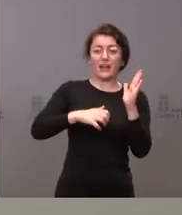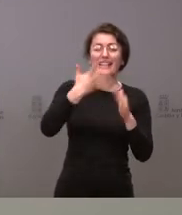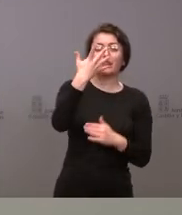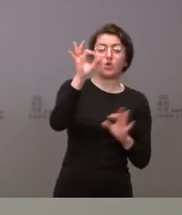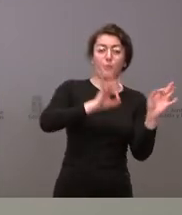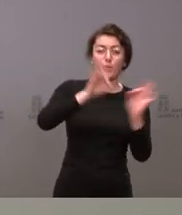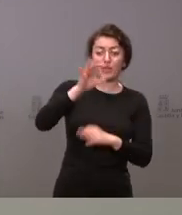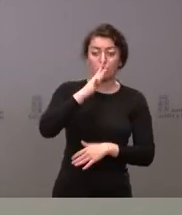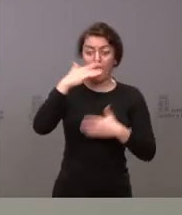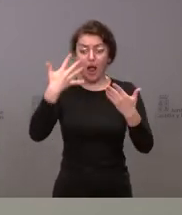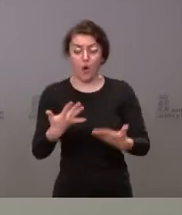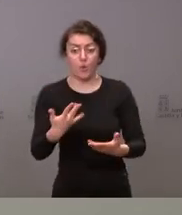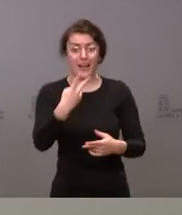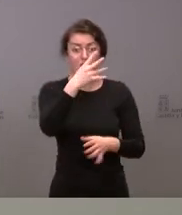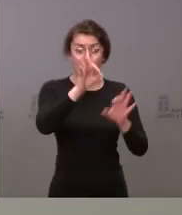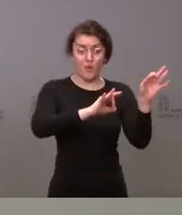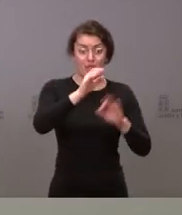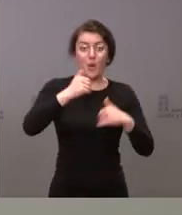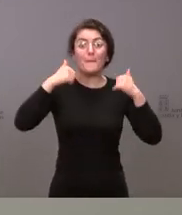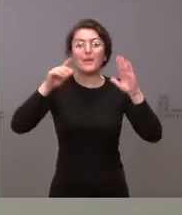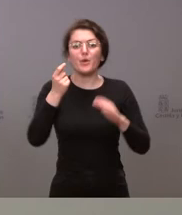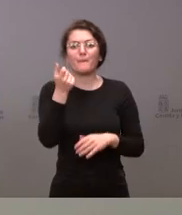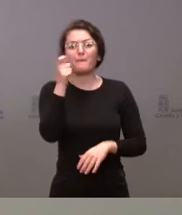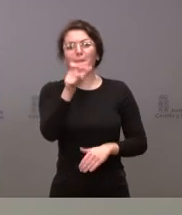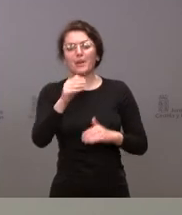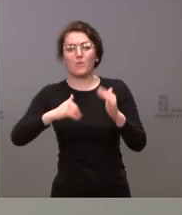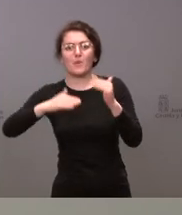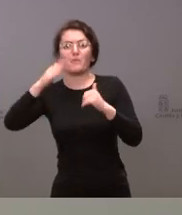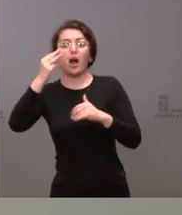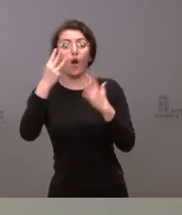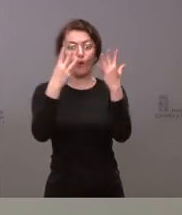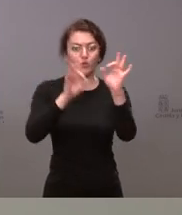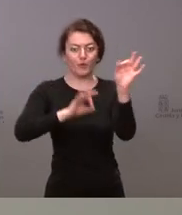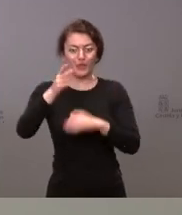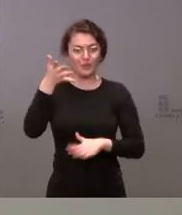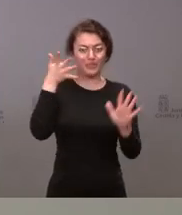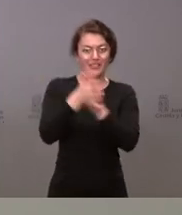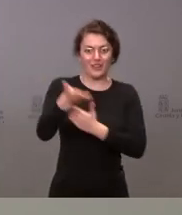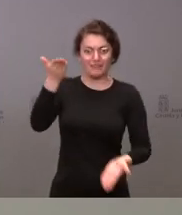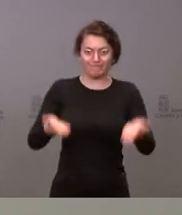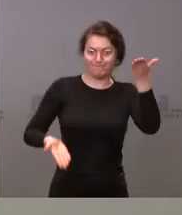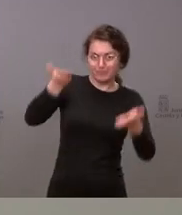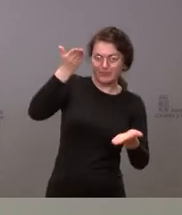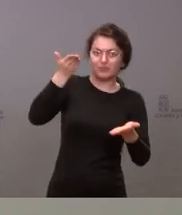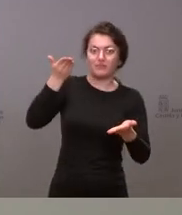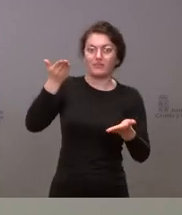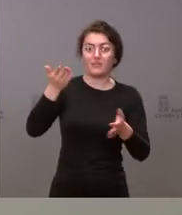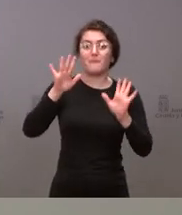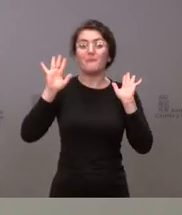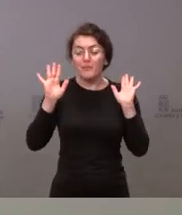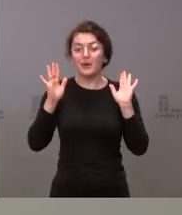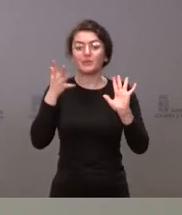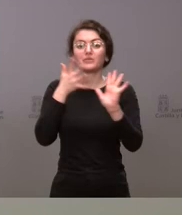2% pero la inflación está en el 8% la pérdida de poder adquisitivo es incluso mayor lo que pasa es que aquí estamos hablando de una legislación básica del Estado